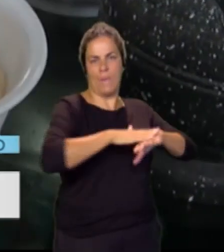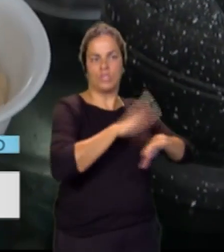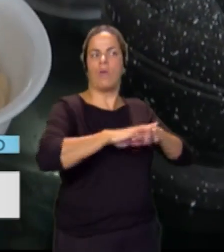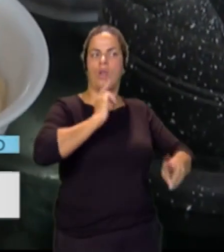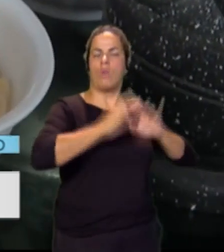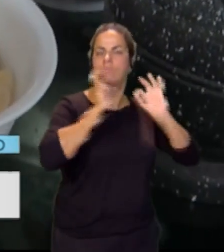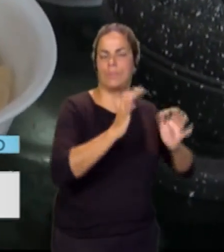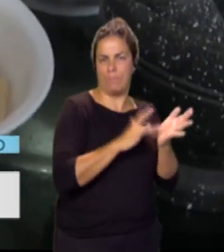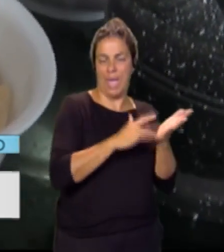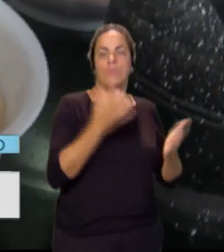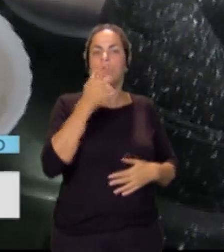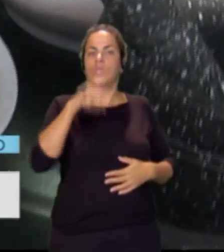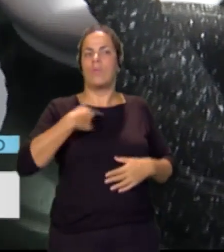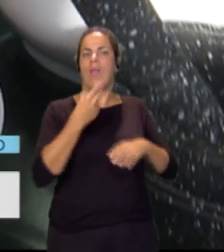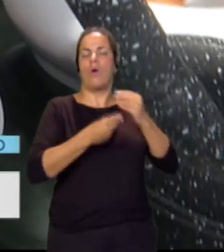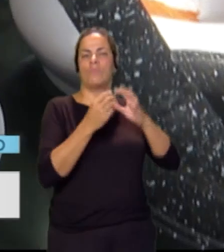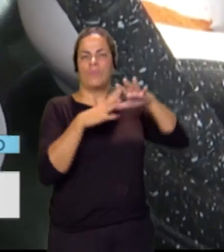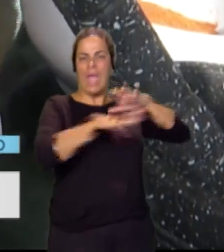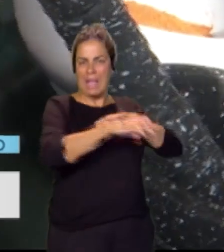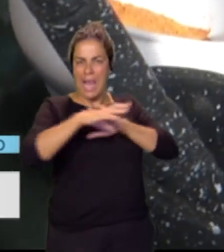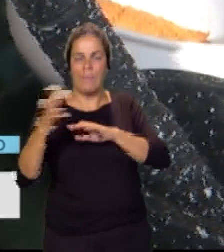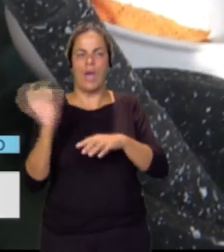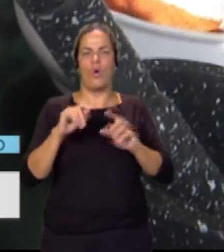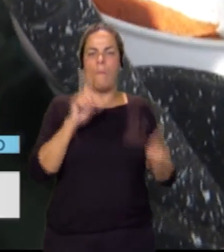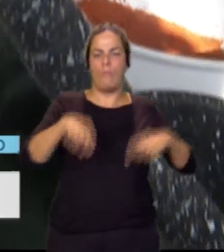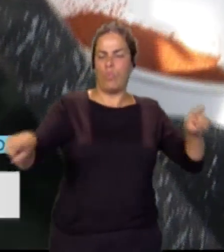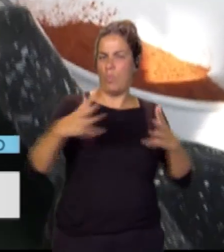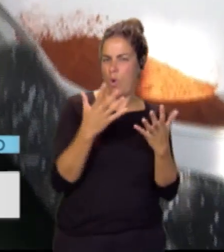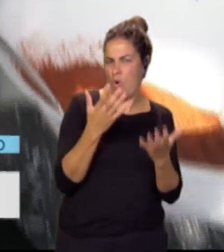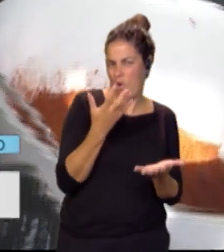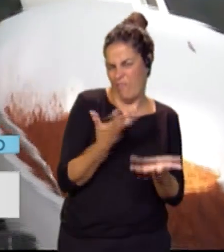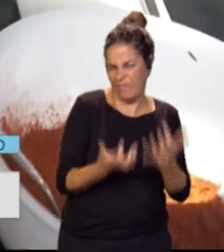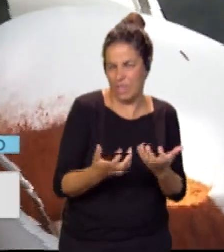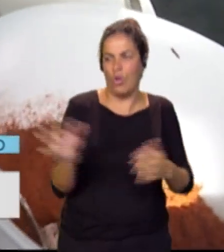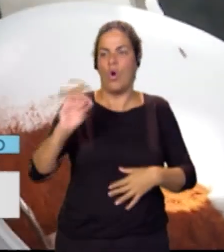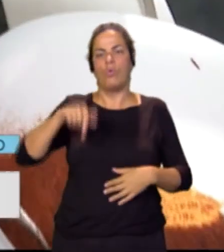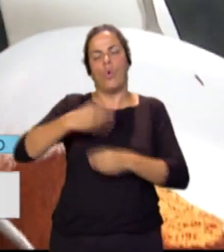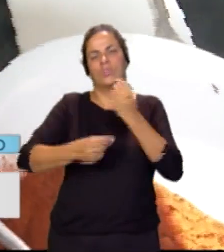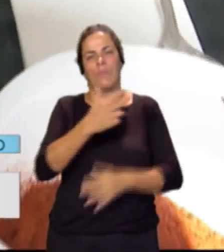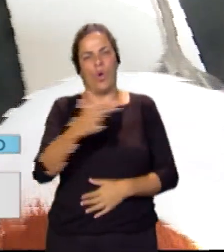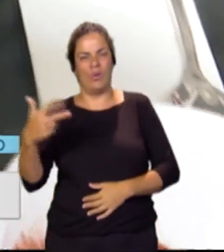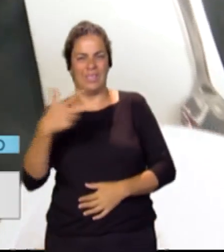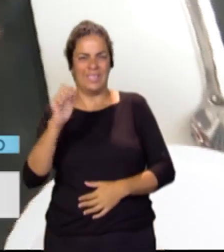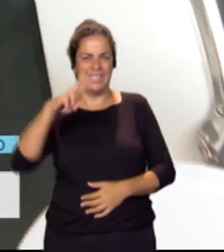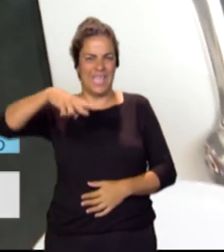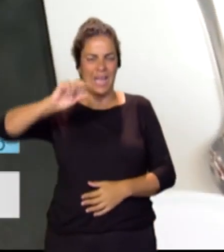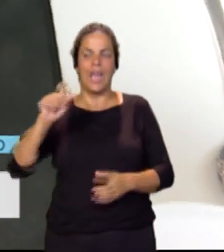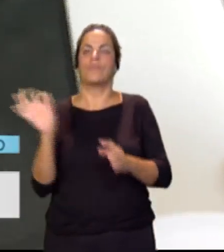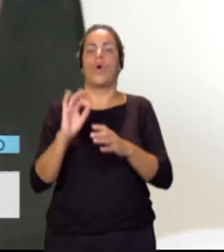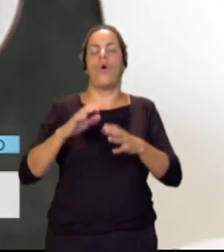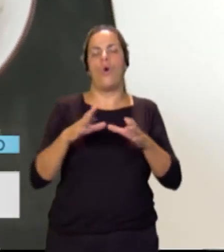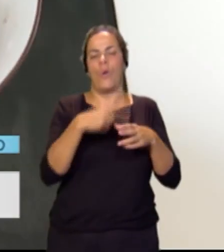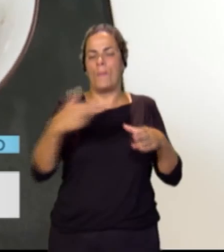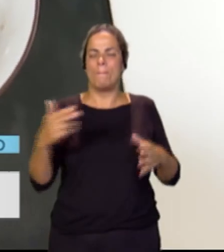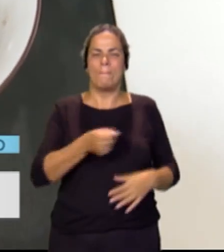el de calamar, el del pulpo frito, el que hacemos de aquí de Cherne, pues bueno, pues todo eso, el de vieja con lapas que hago yo,